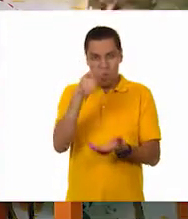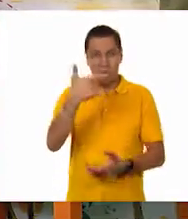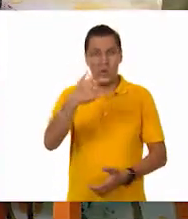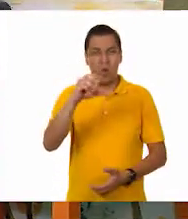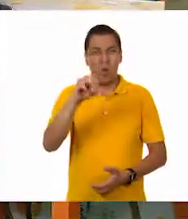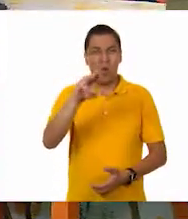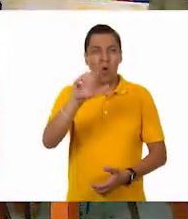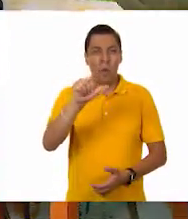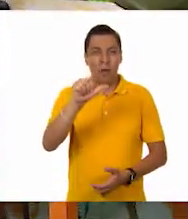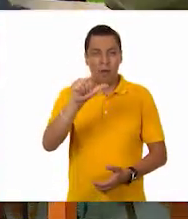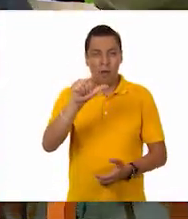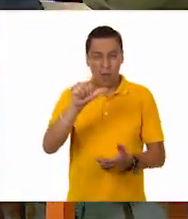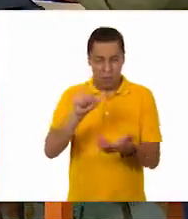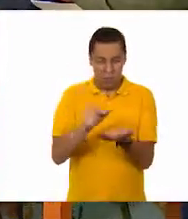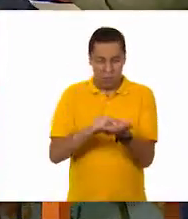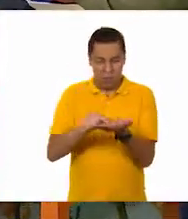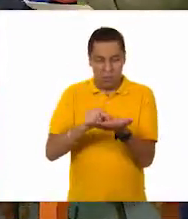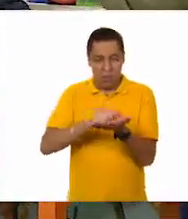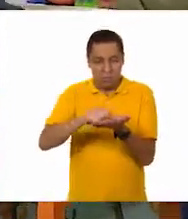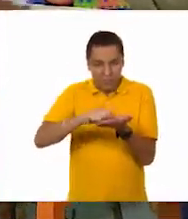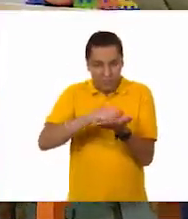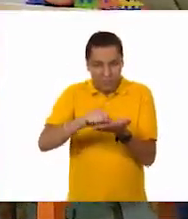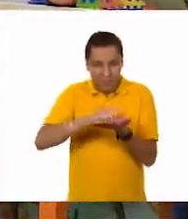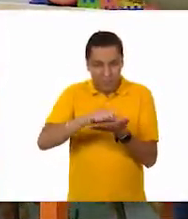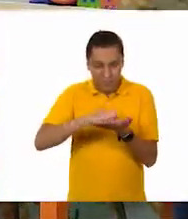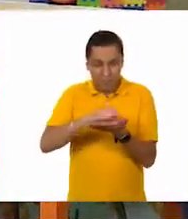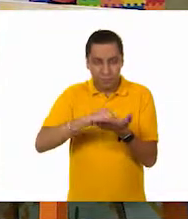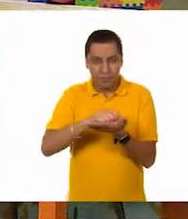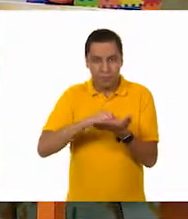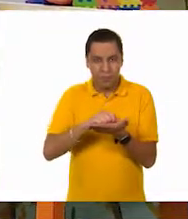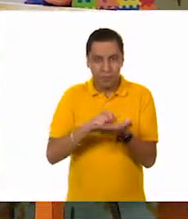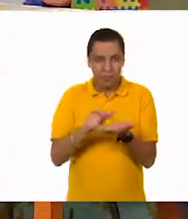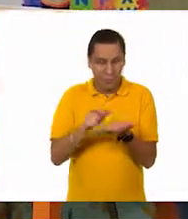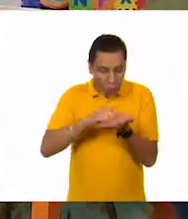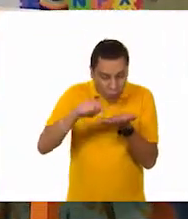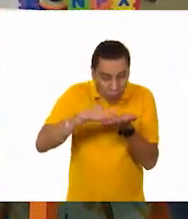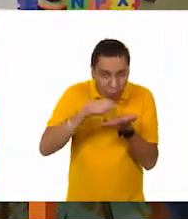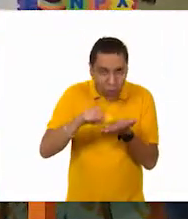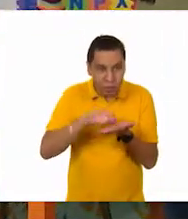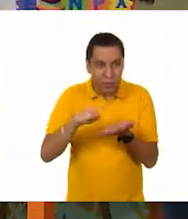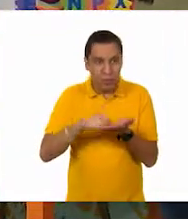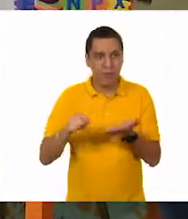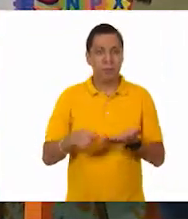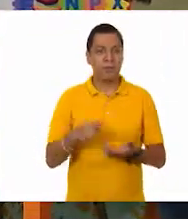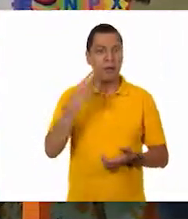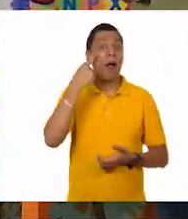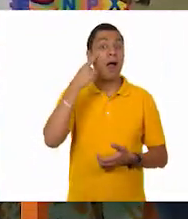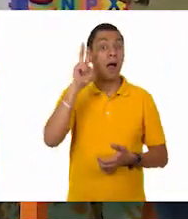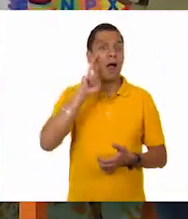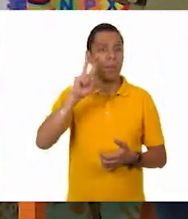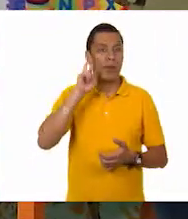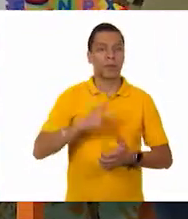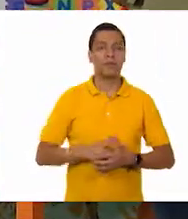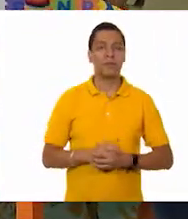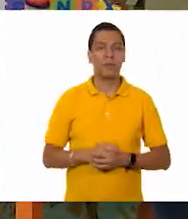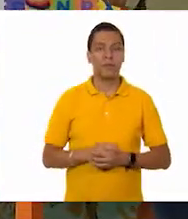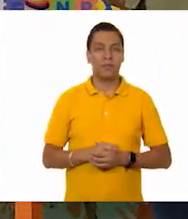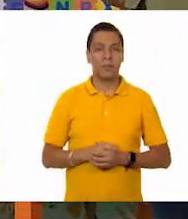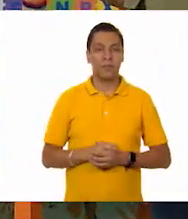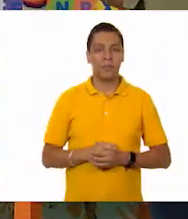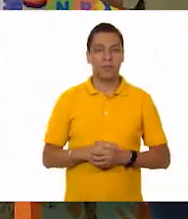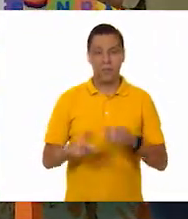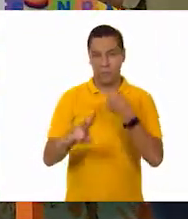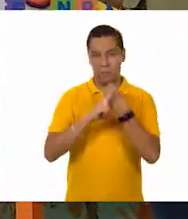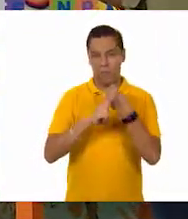Ah, la goma la tenemos, la podemos echar sin vaso, aunque sabes que el peso del vaso tal vez... Influya, tal vez influya en